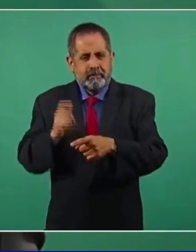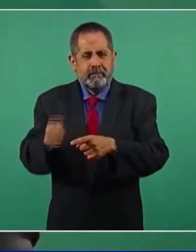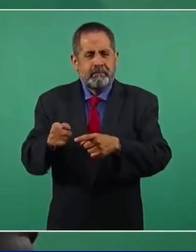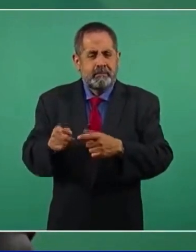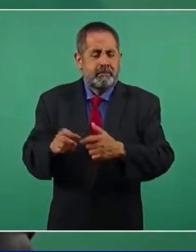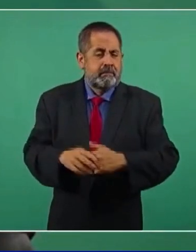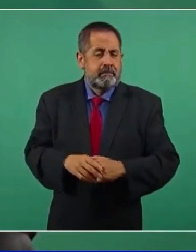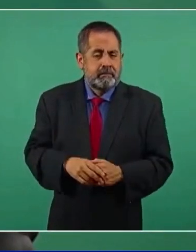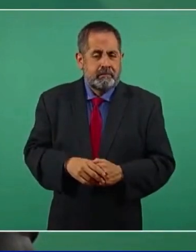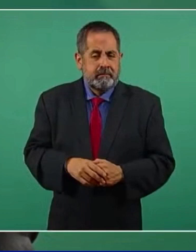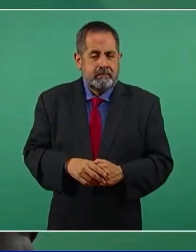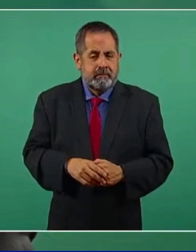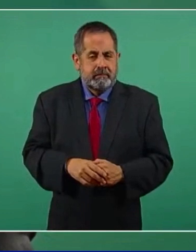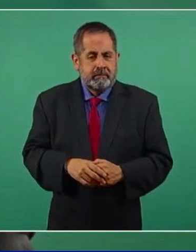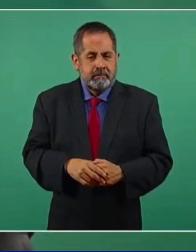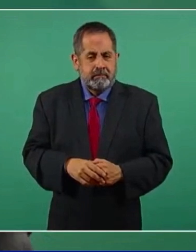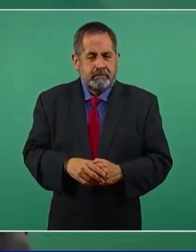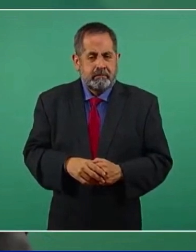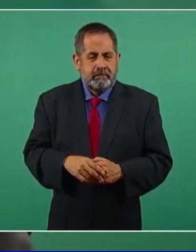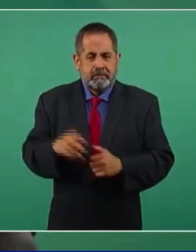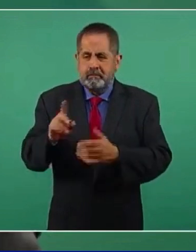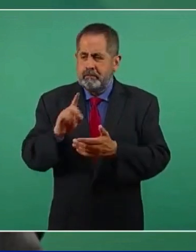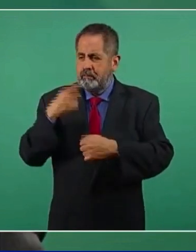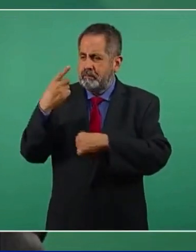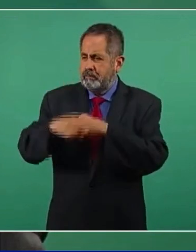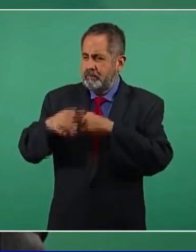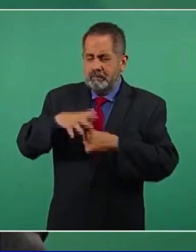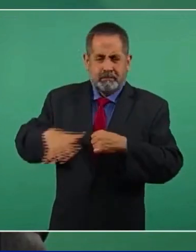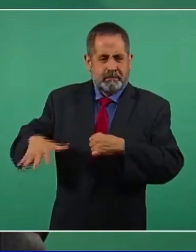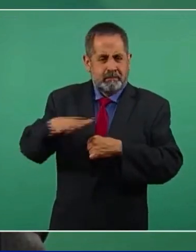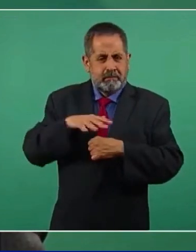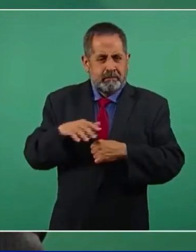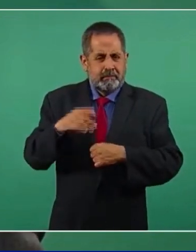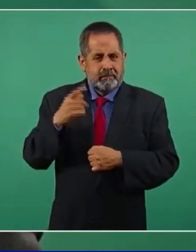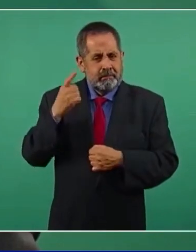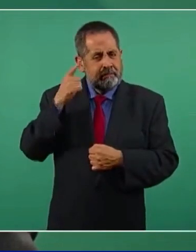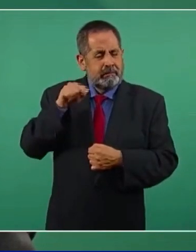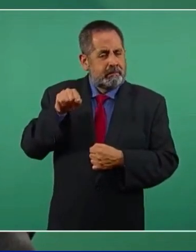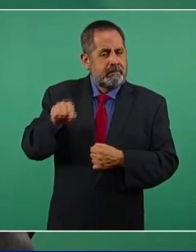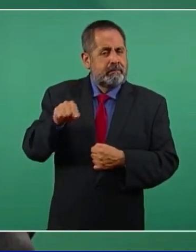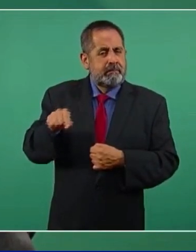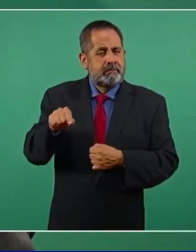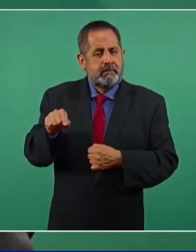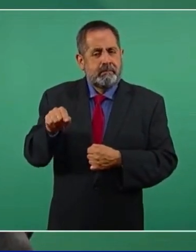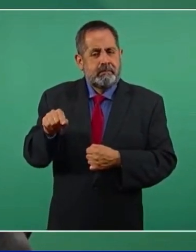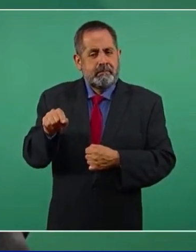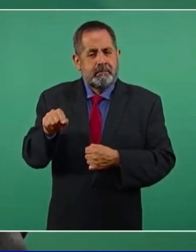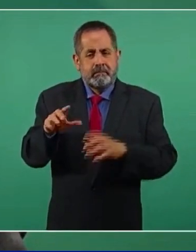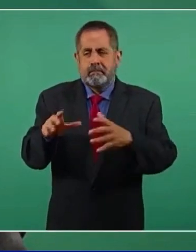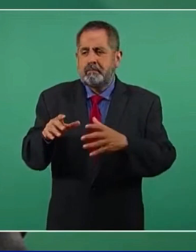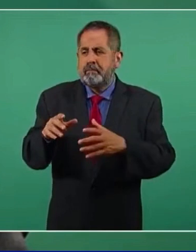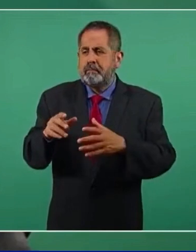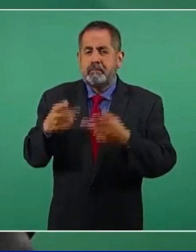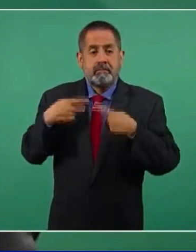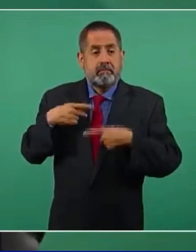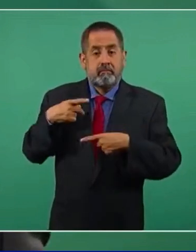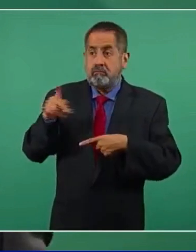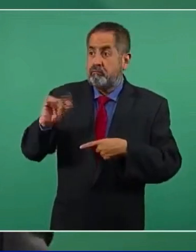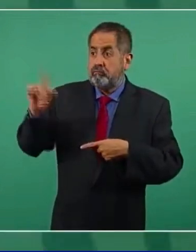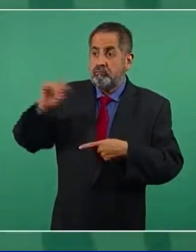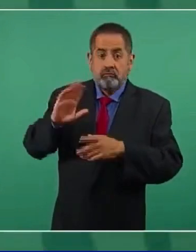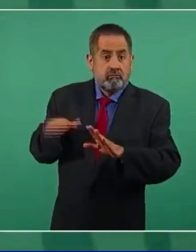daños a servidores públicos.